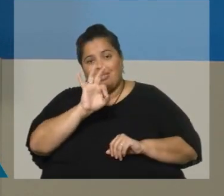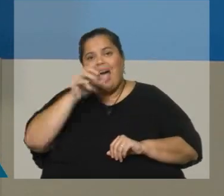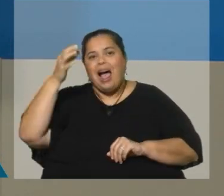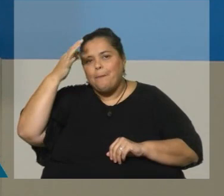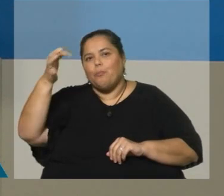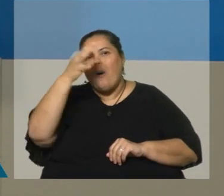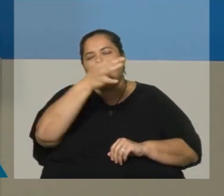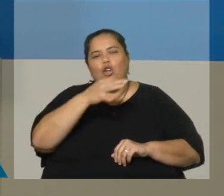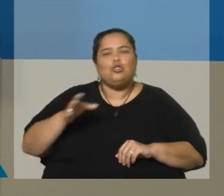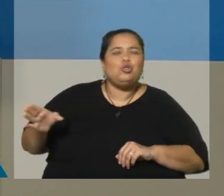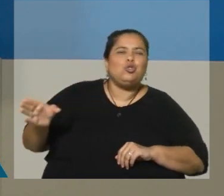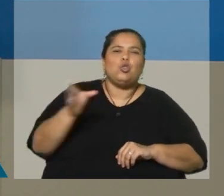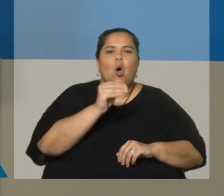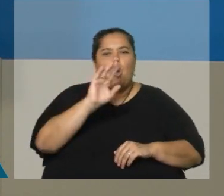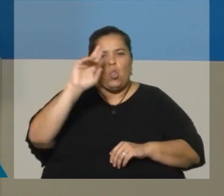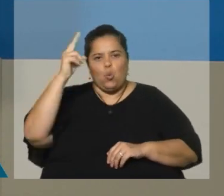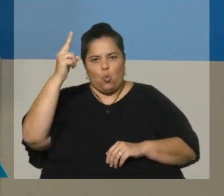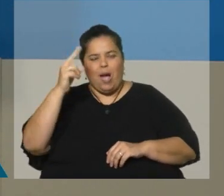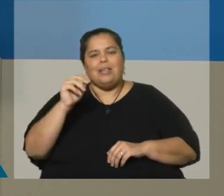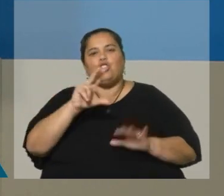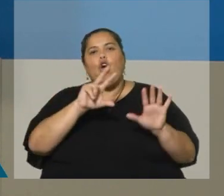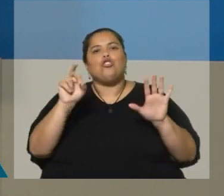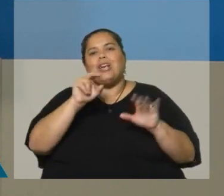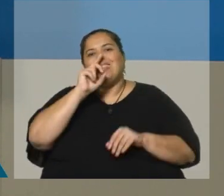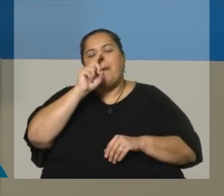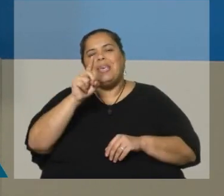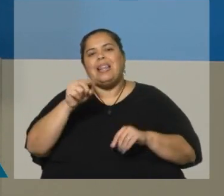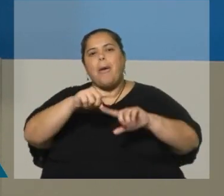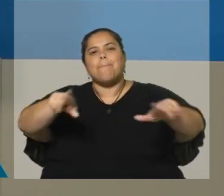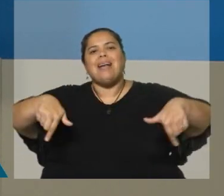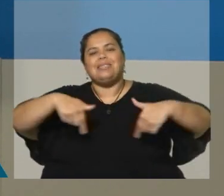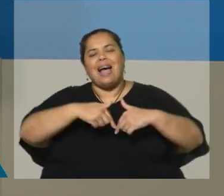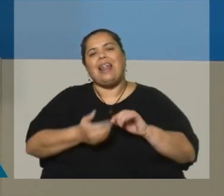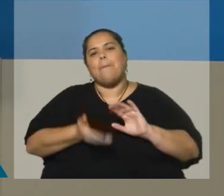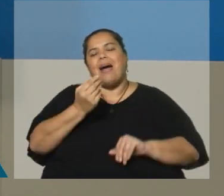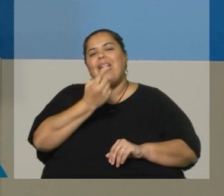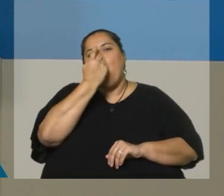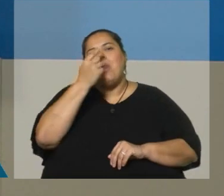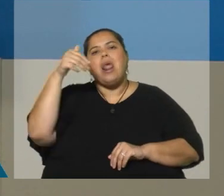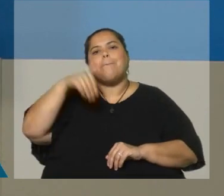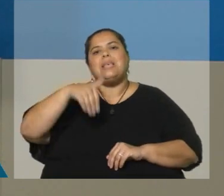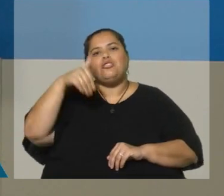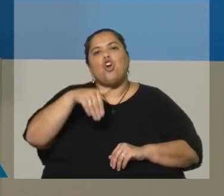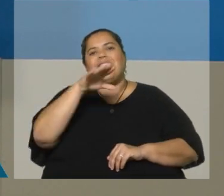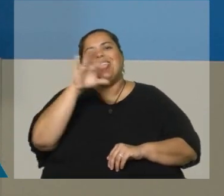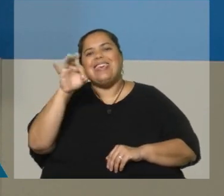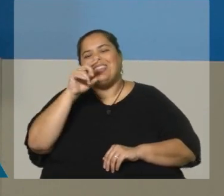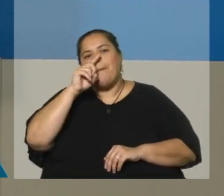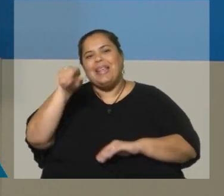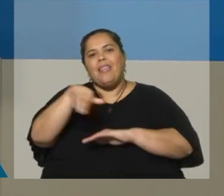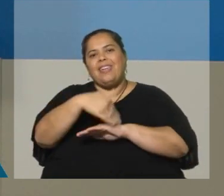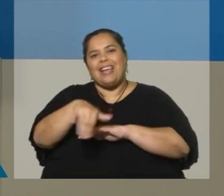el país, a 80.000 manzanas, a más de 1.500.000 direcciones en zonas urbanas